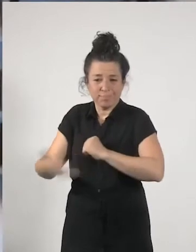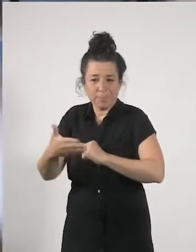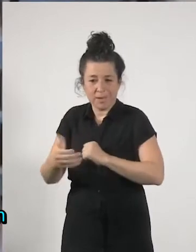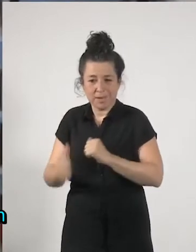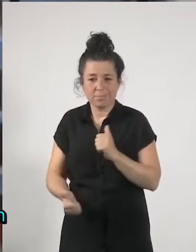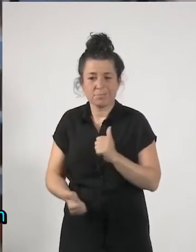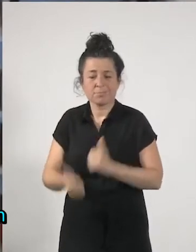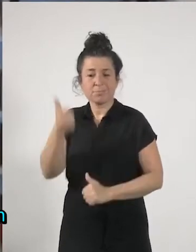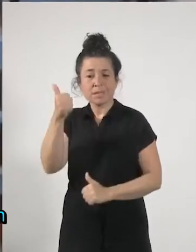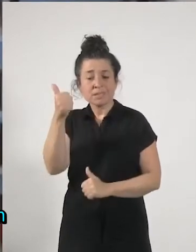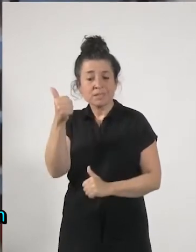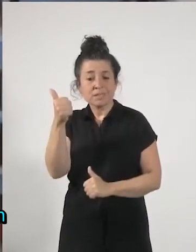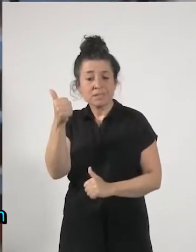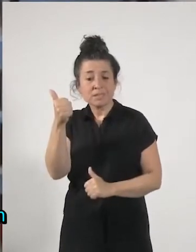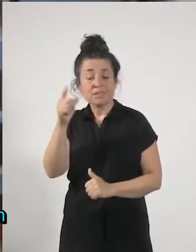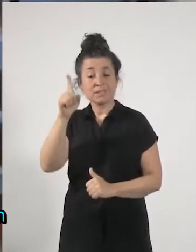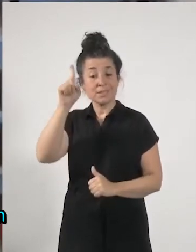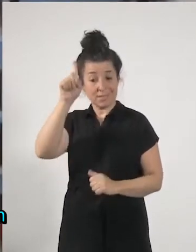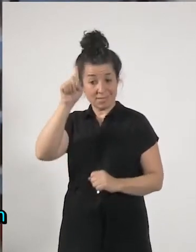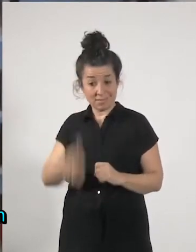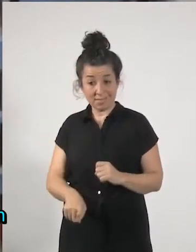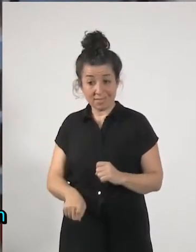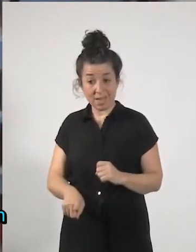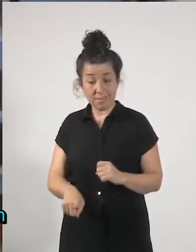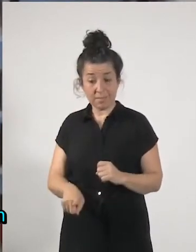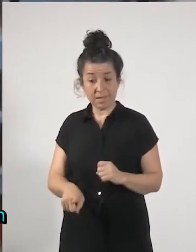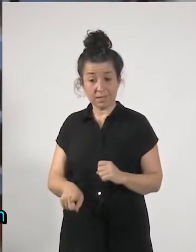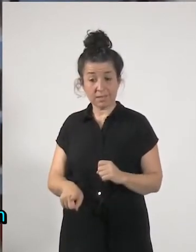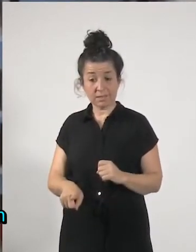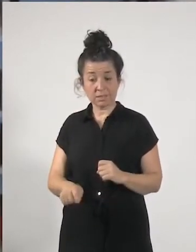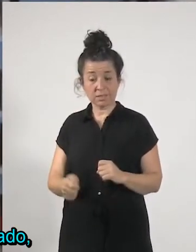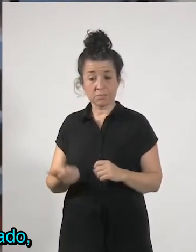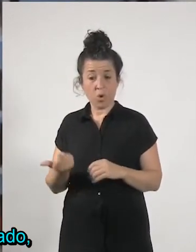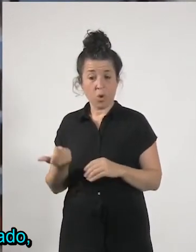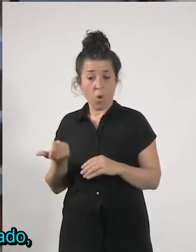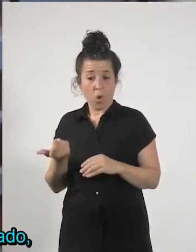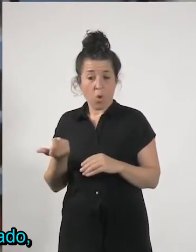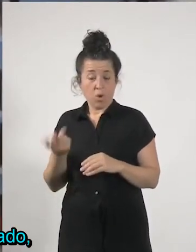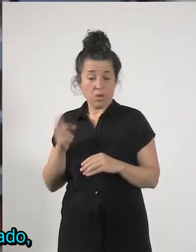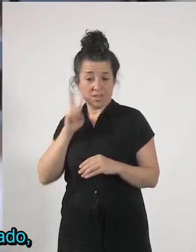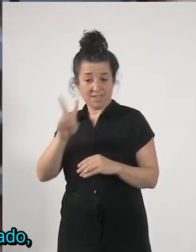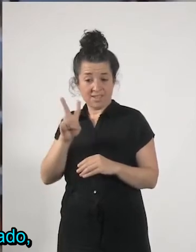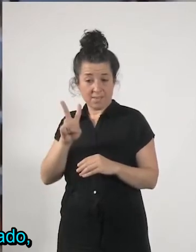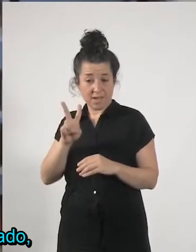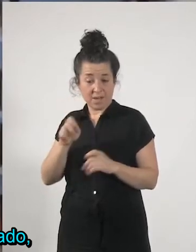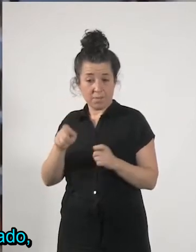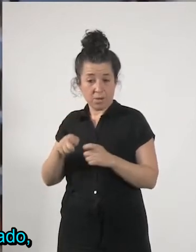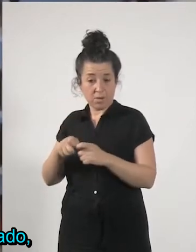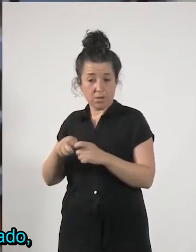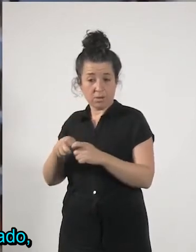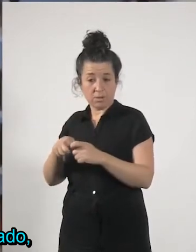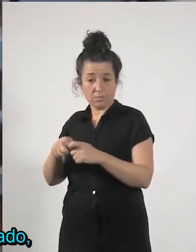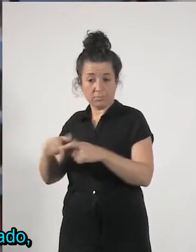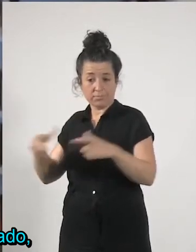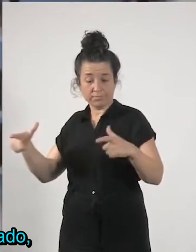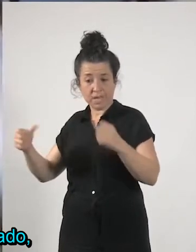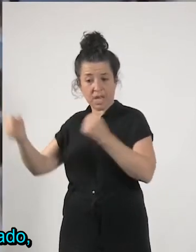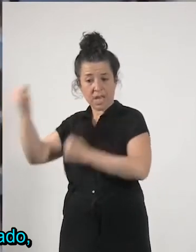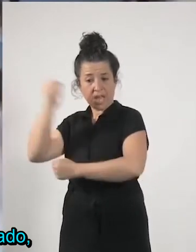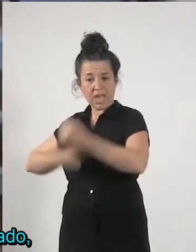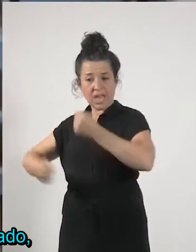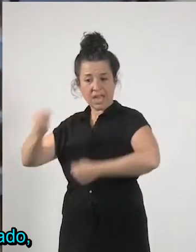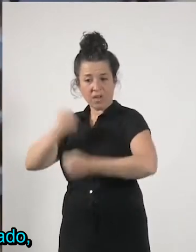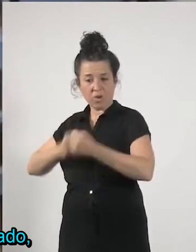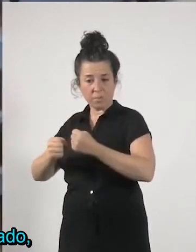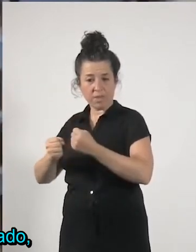y suelen estar sobre todo también sobre representadas pues en la economía informal en la